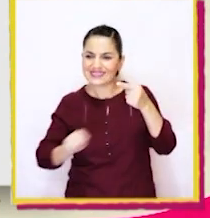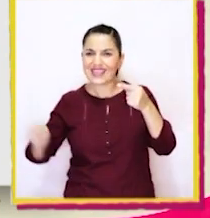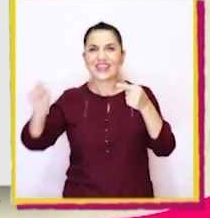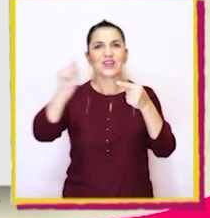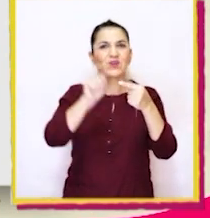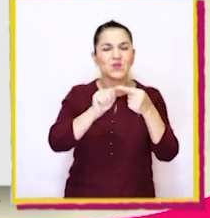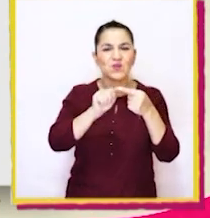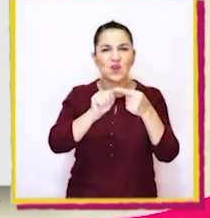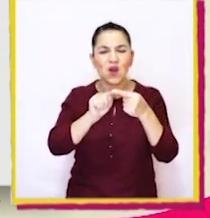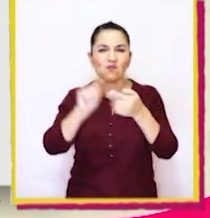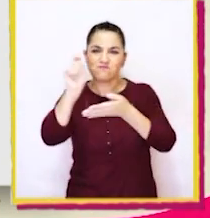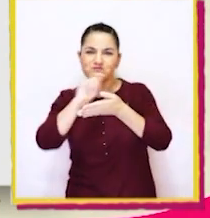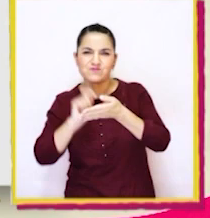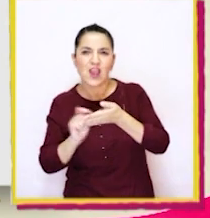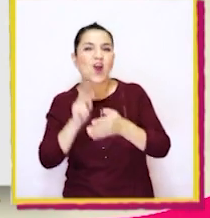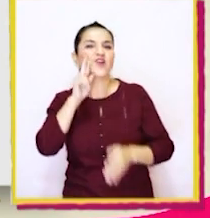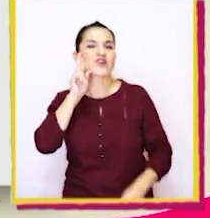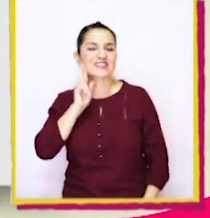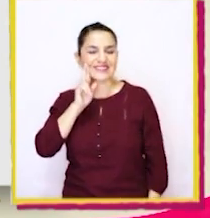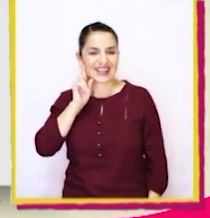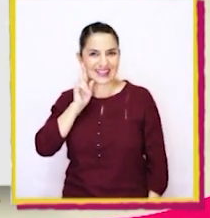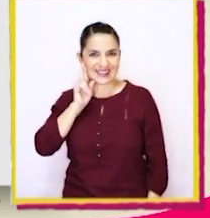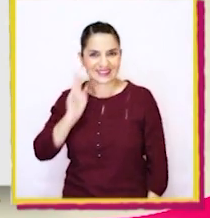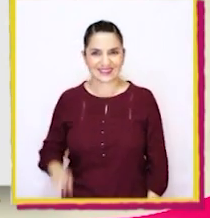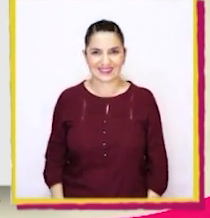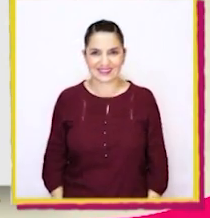círculos para pintarlos de rosado.